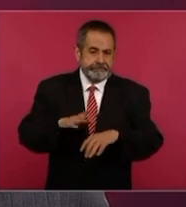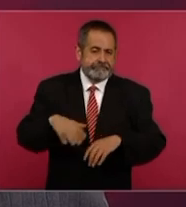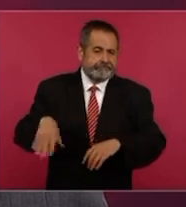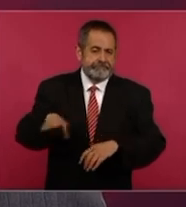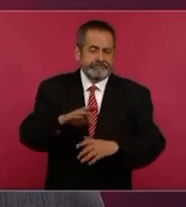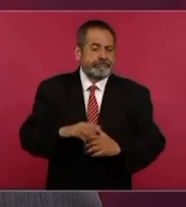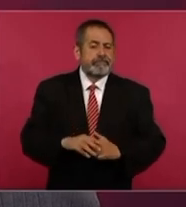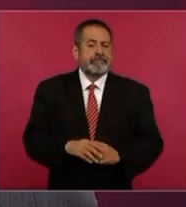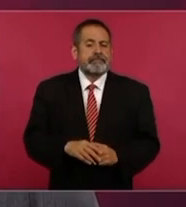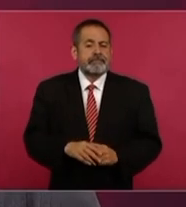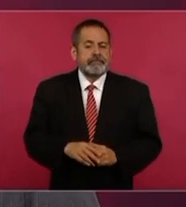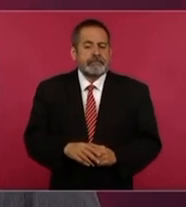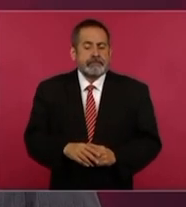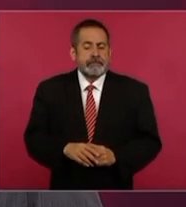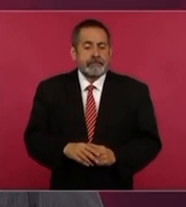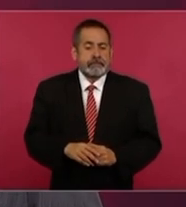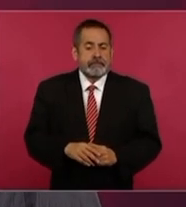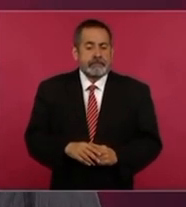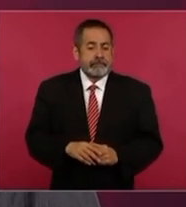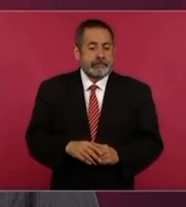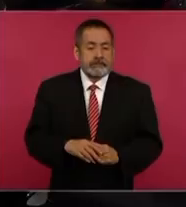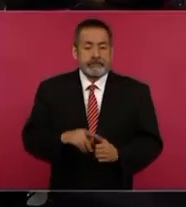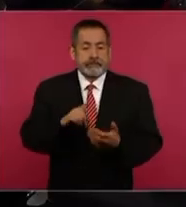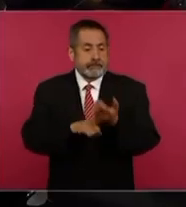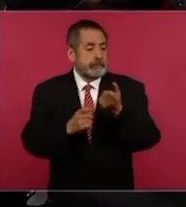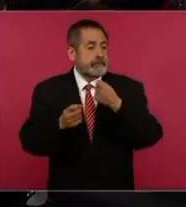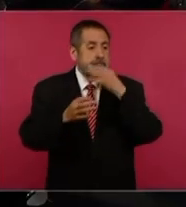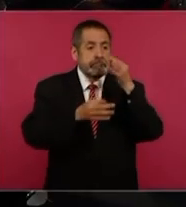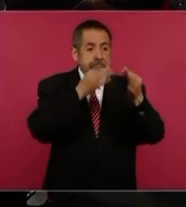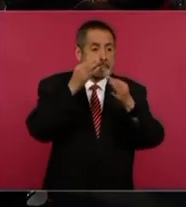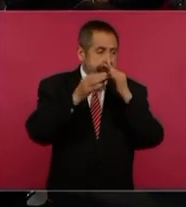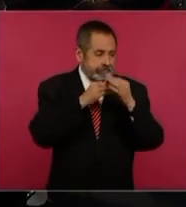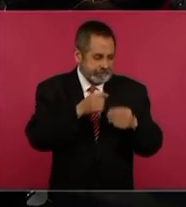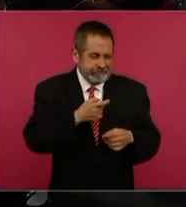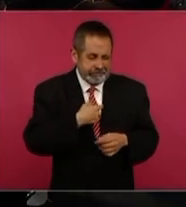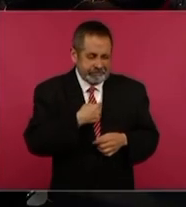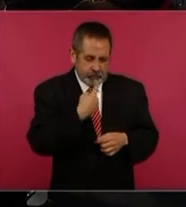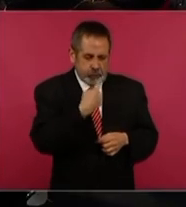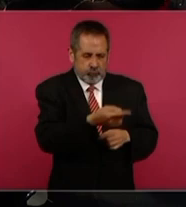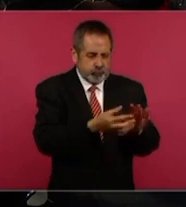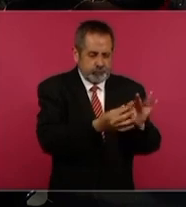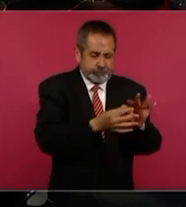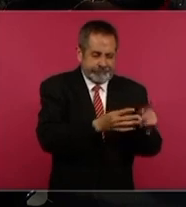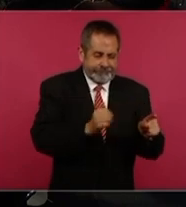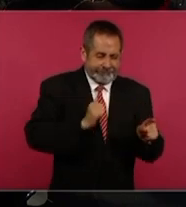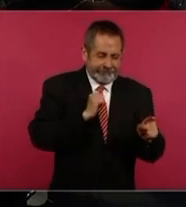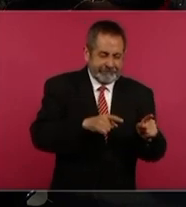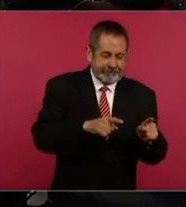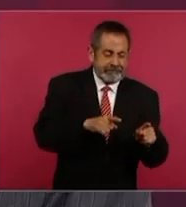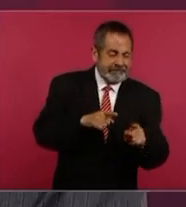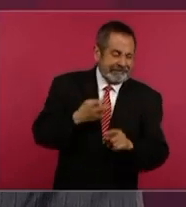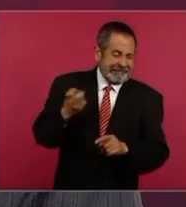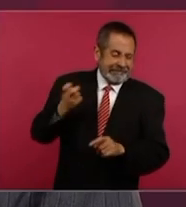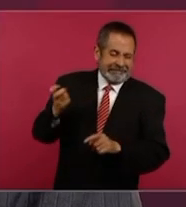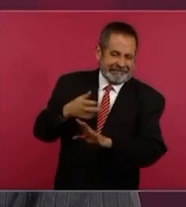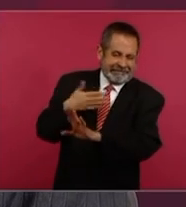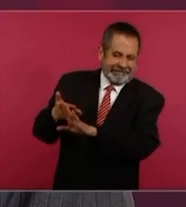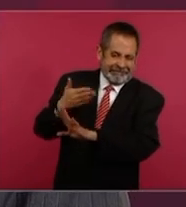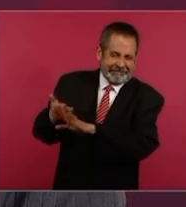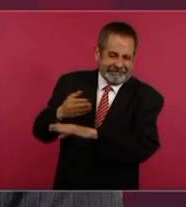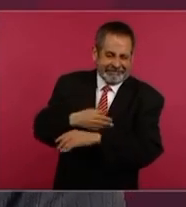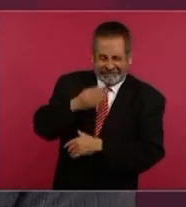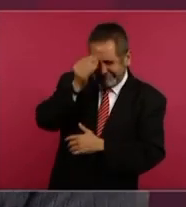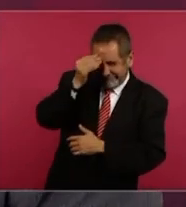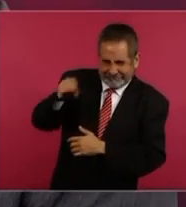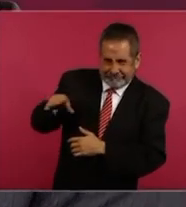de los medios de información que hay algunos que